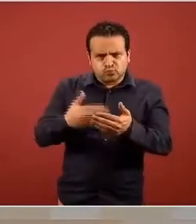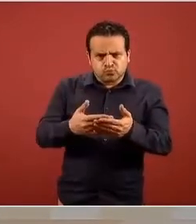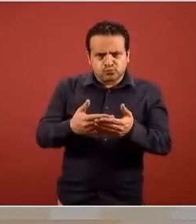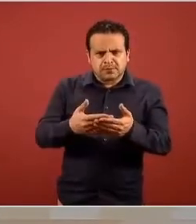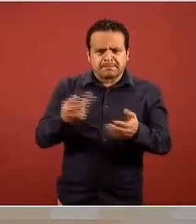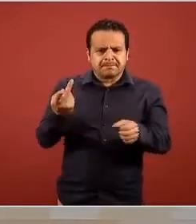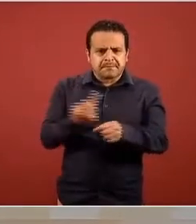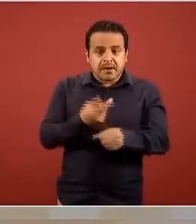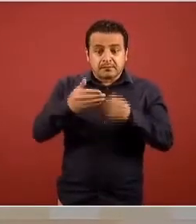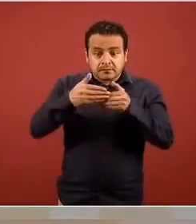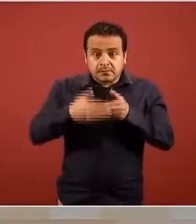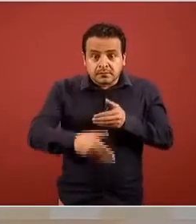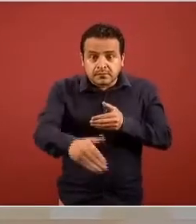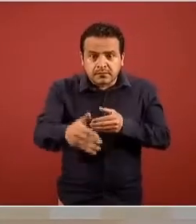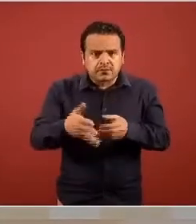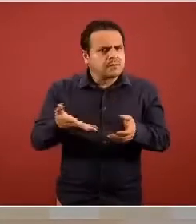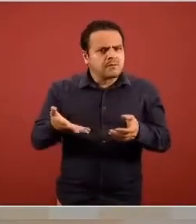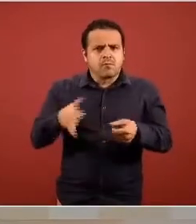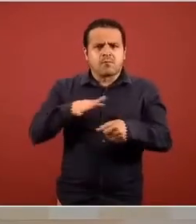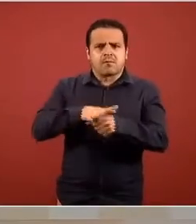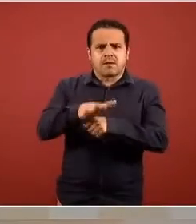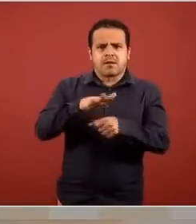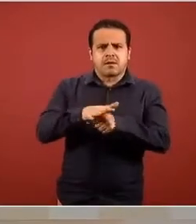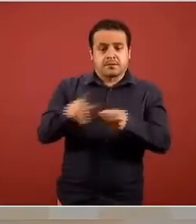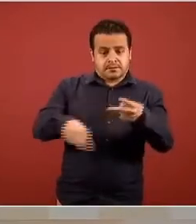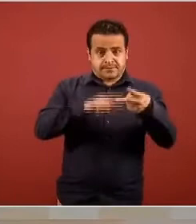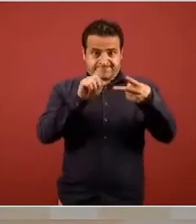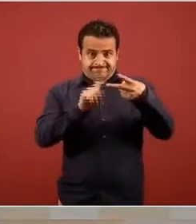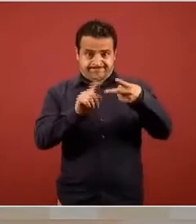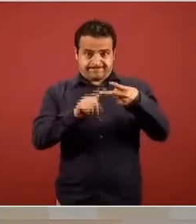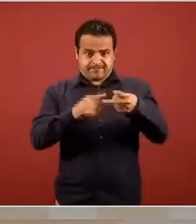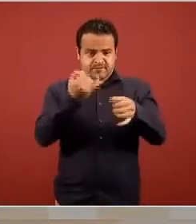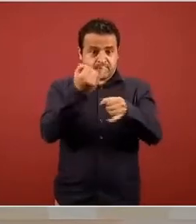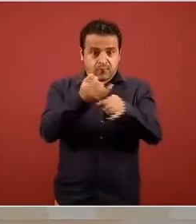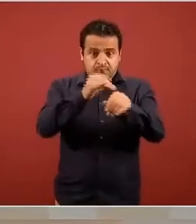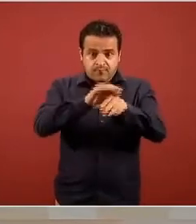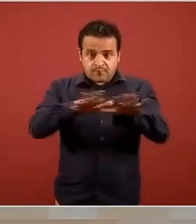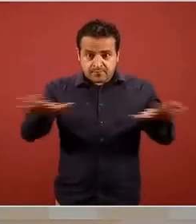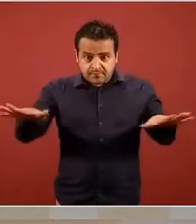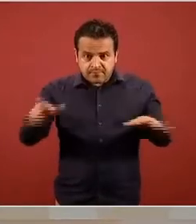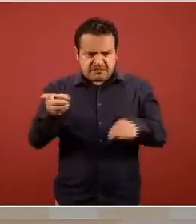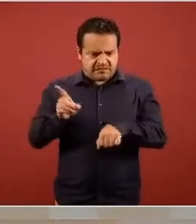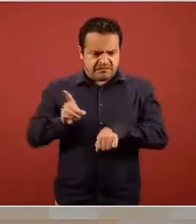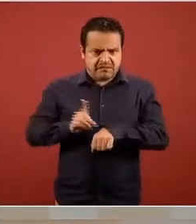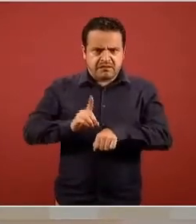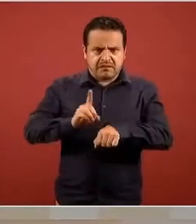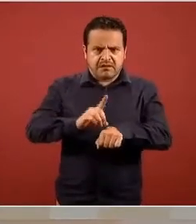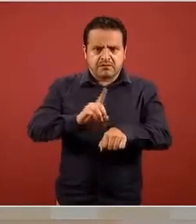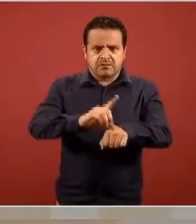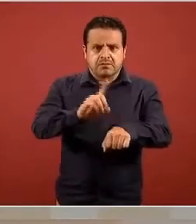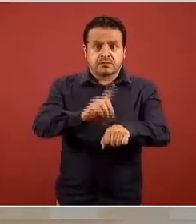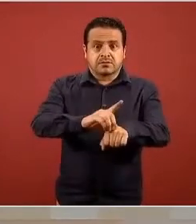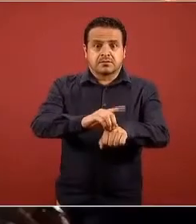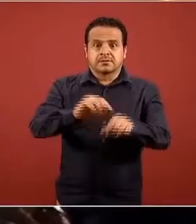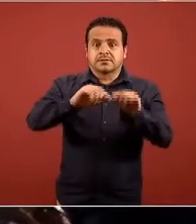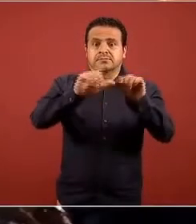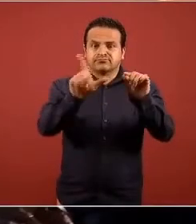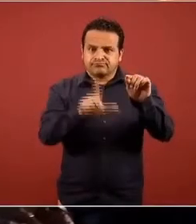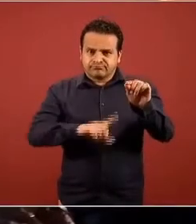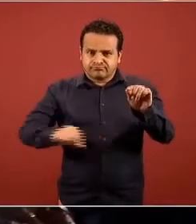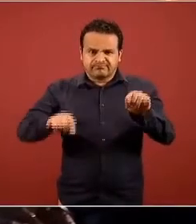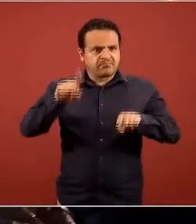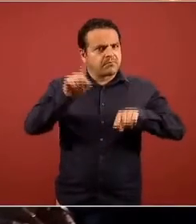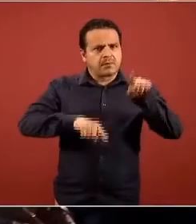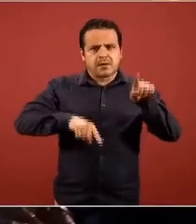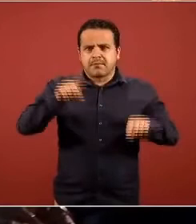el segundo será el informe técnico diario que lo presentará el doctor Alomía y tercero tenemos una invitada